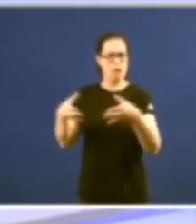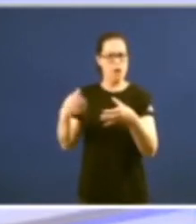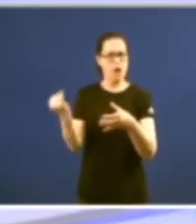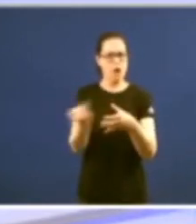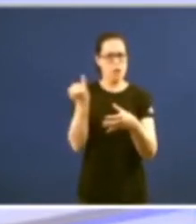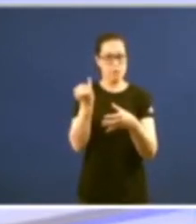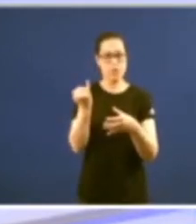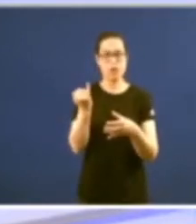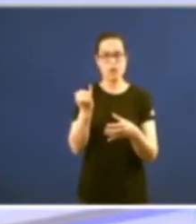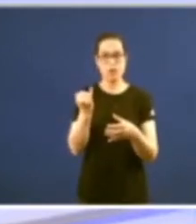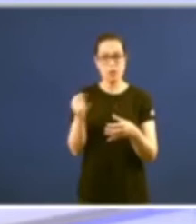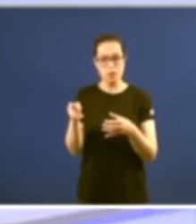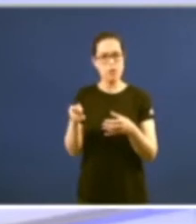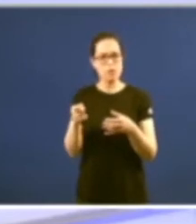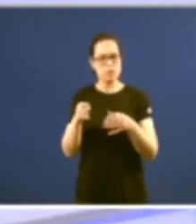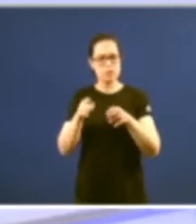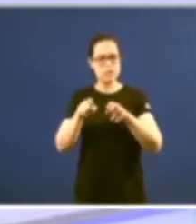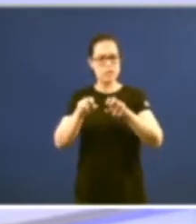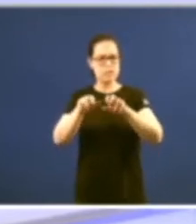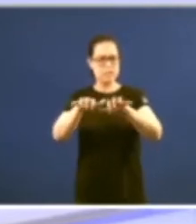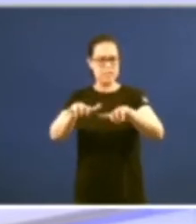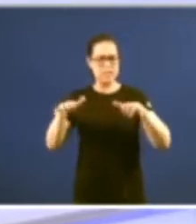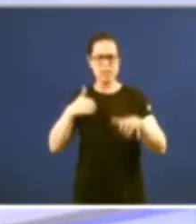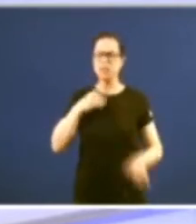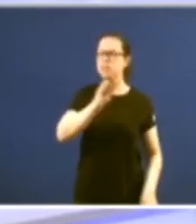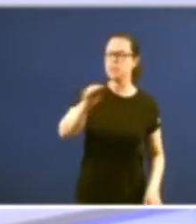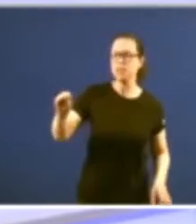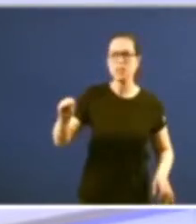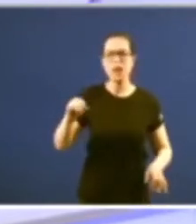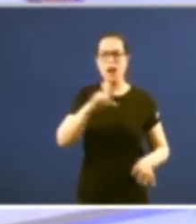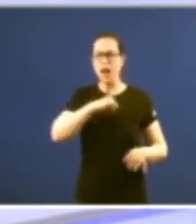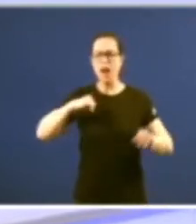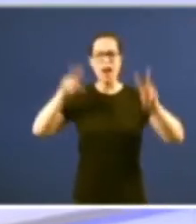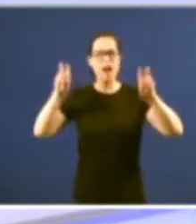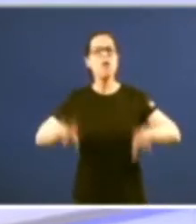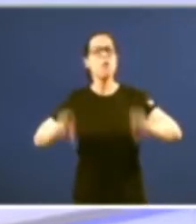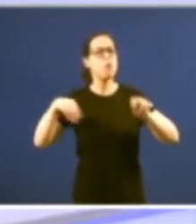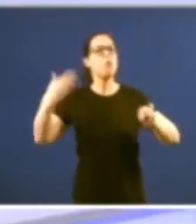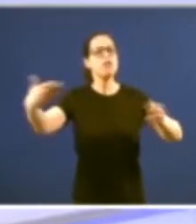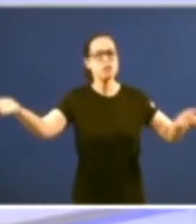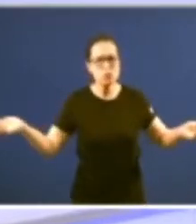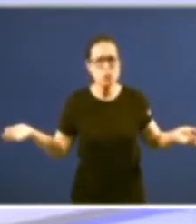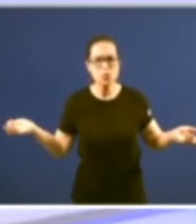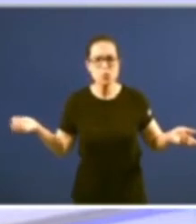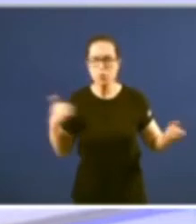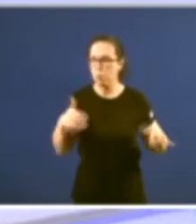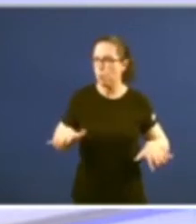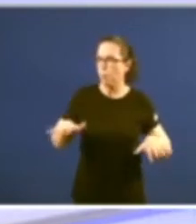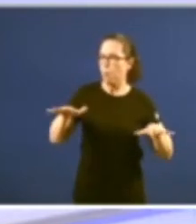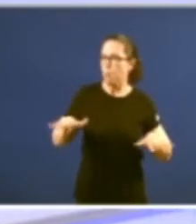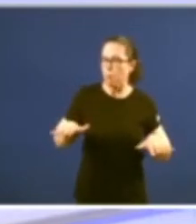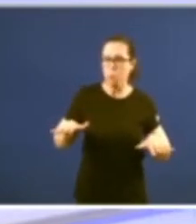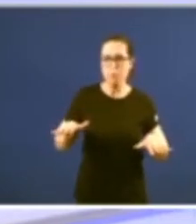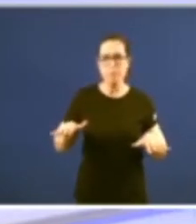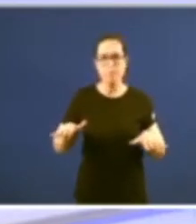preguntar en plena redacción pero cando sacaba isto da autonomía non máis convencidos